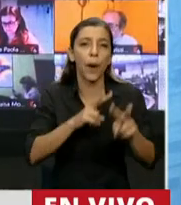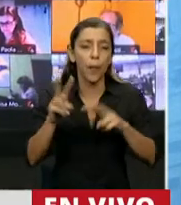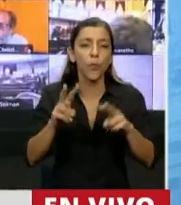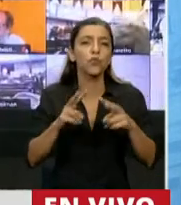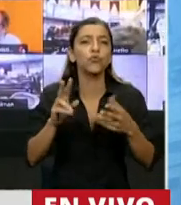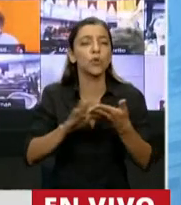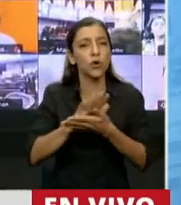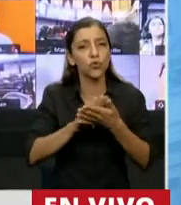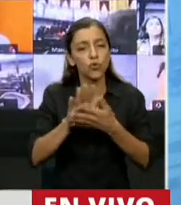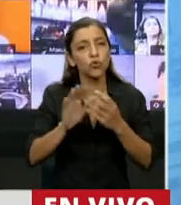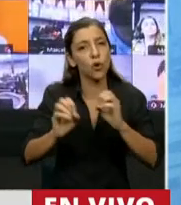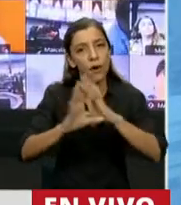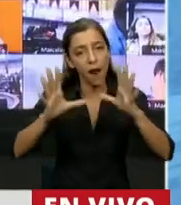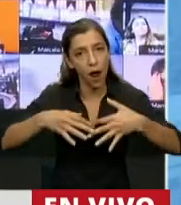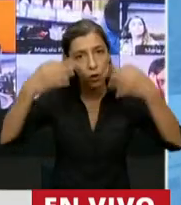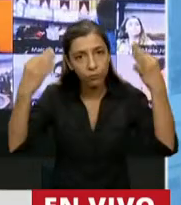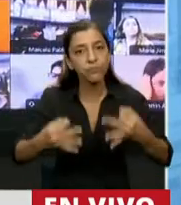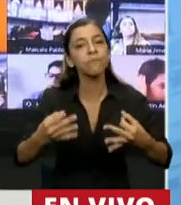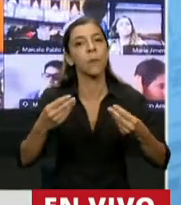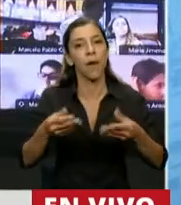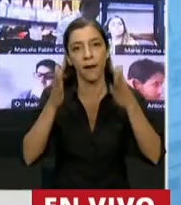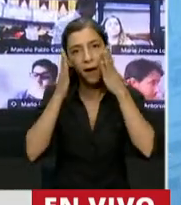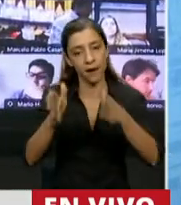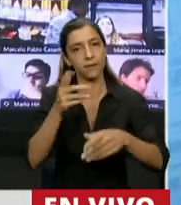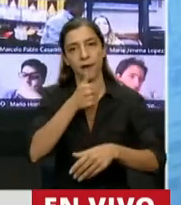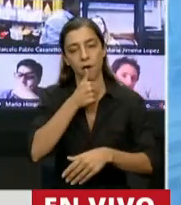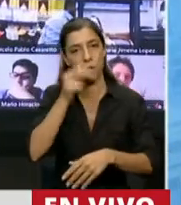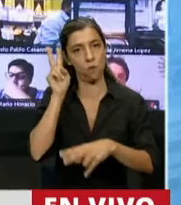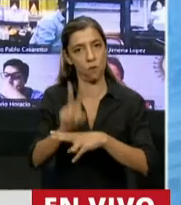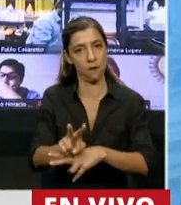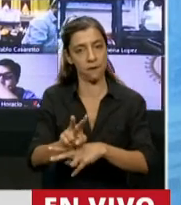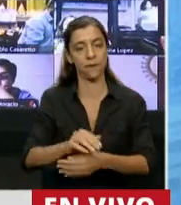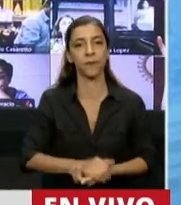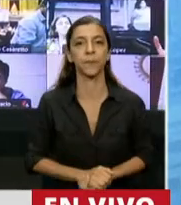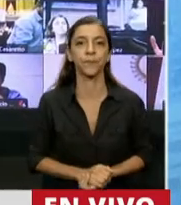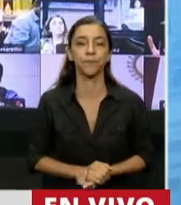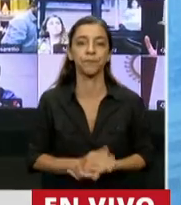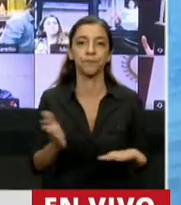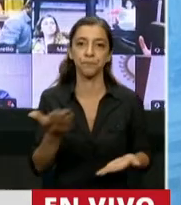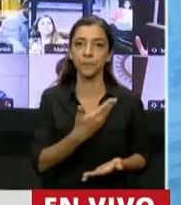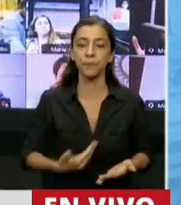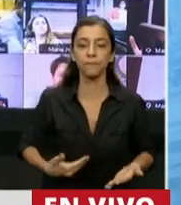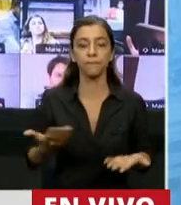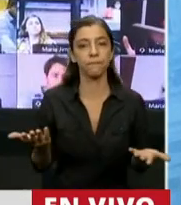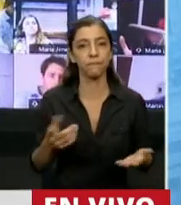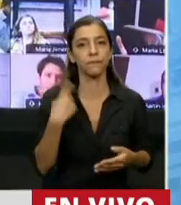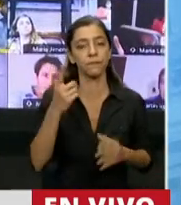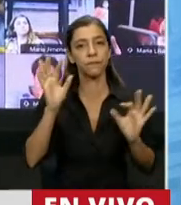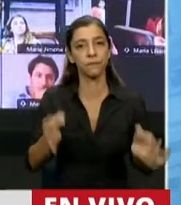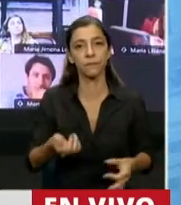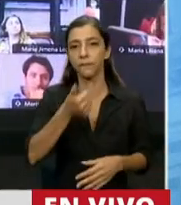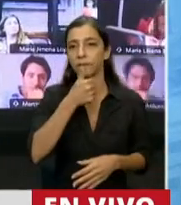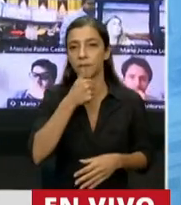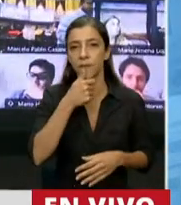clara y precisa a la contribución para cuidar el agua. Mire, Presidente, la escasez del agua